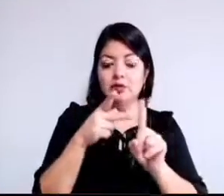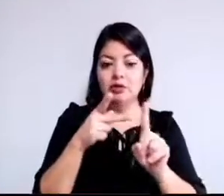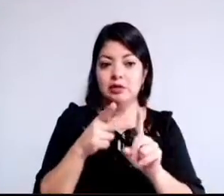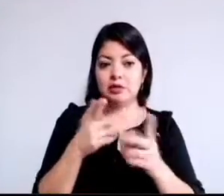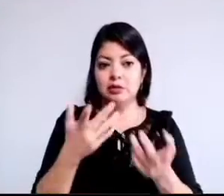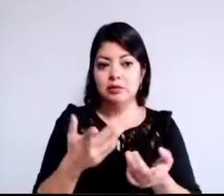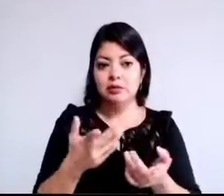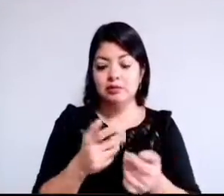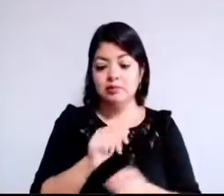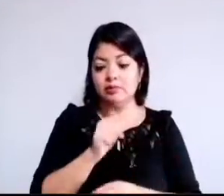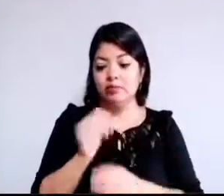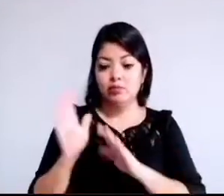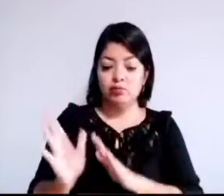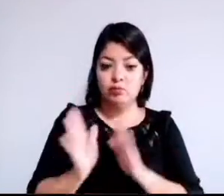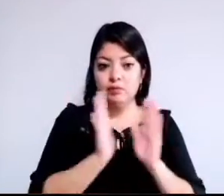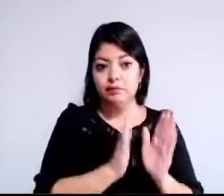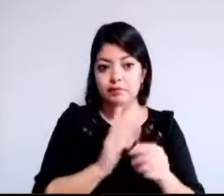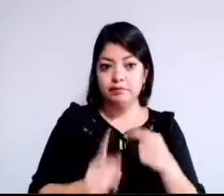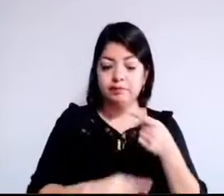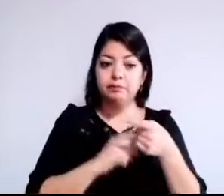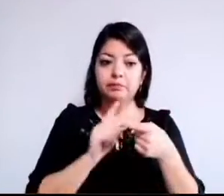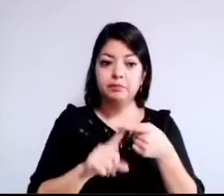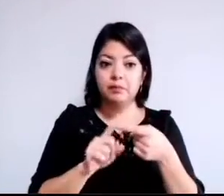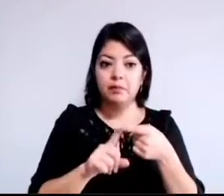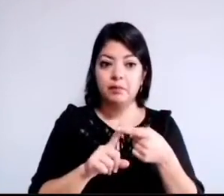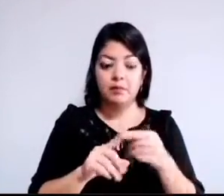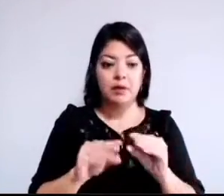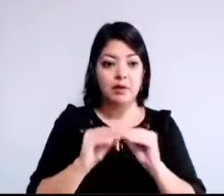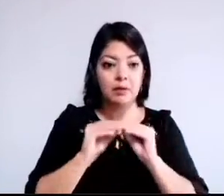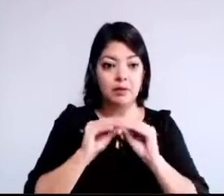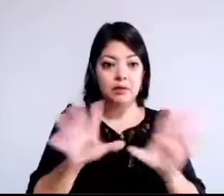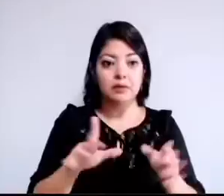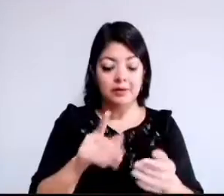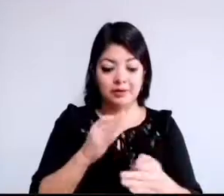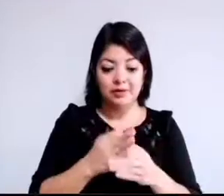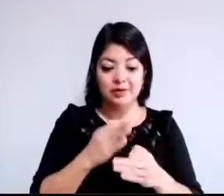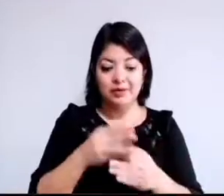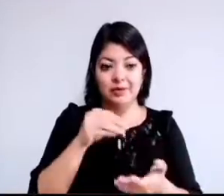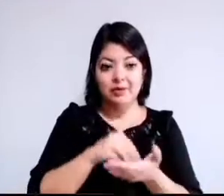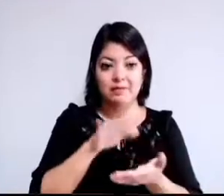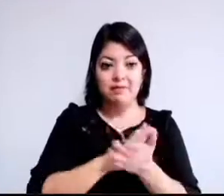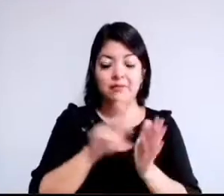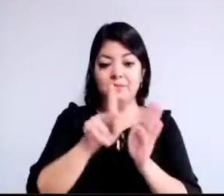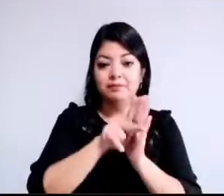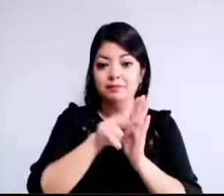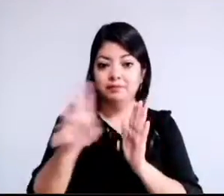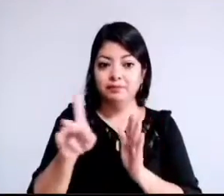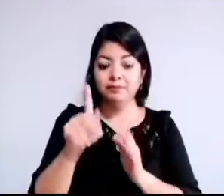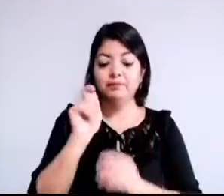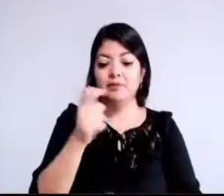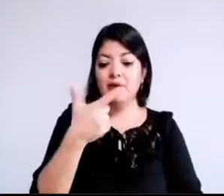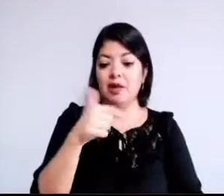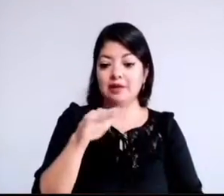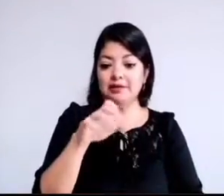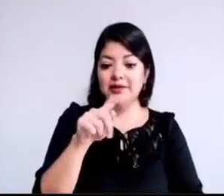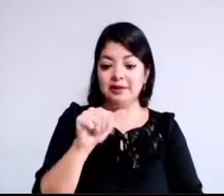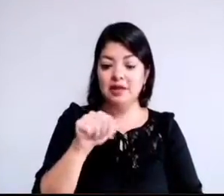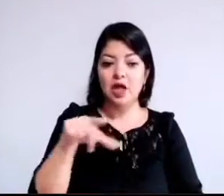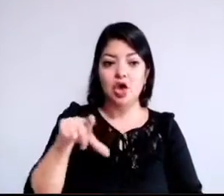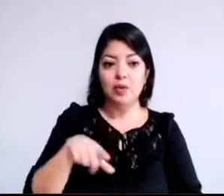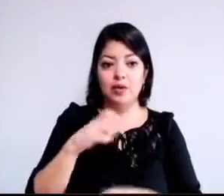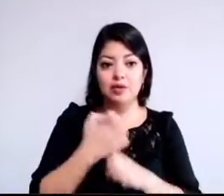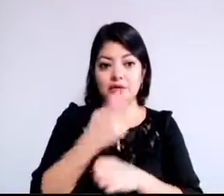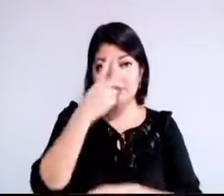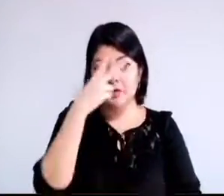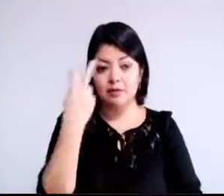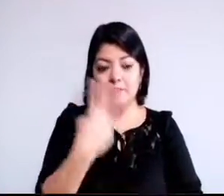Transitorios, primero, publiquese el presente decreto en el periódico oficial Gaceta de Gobierno del Estado de México.